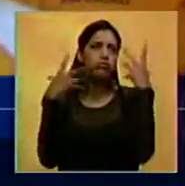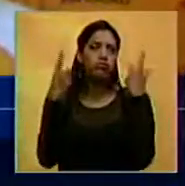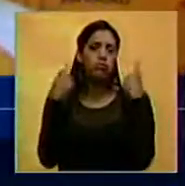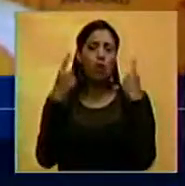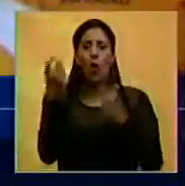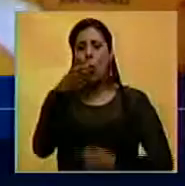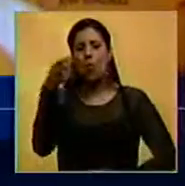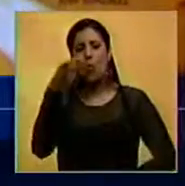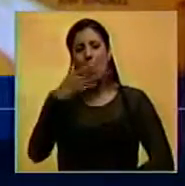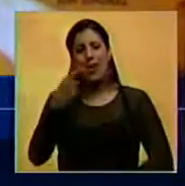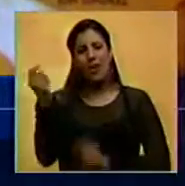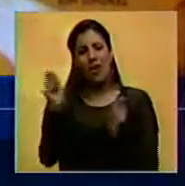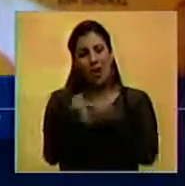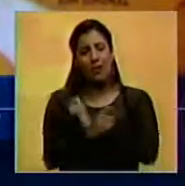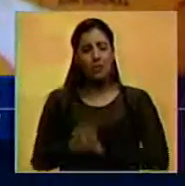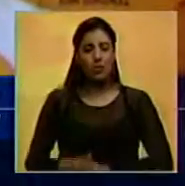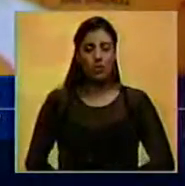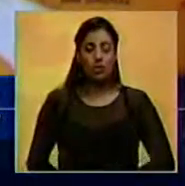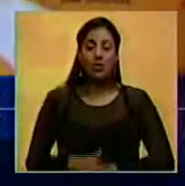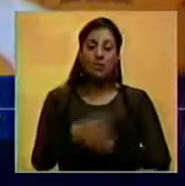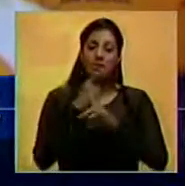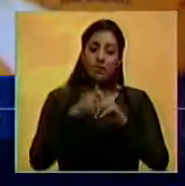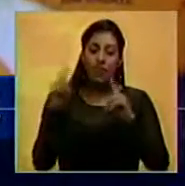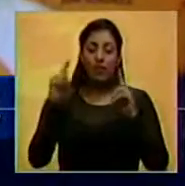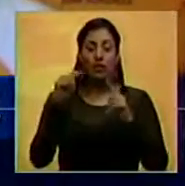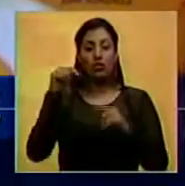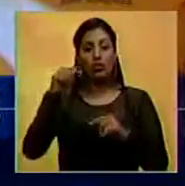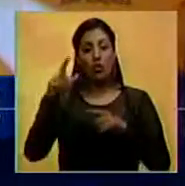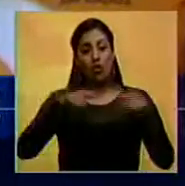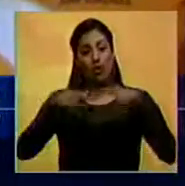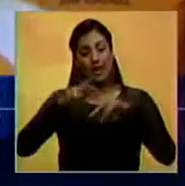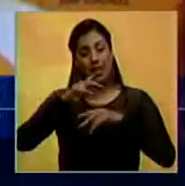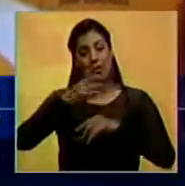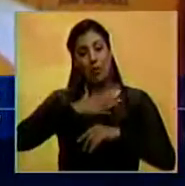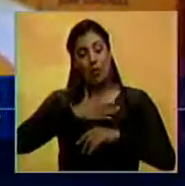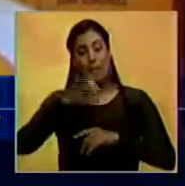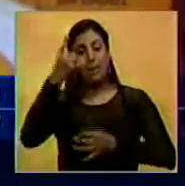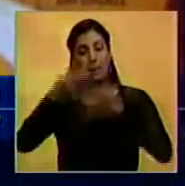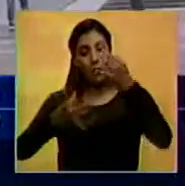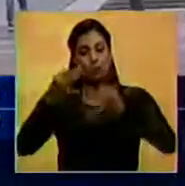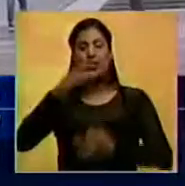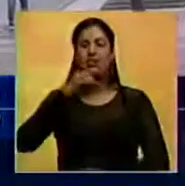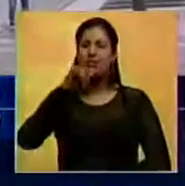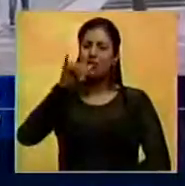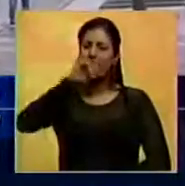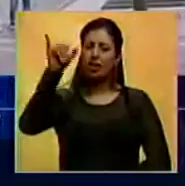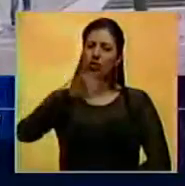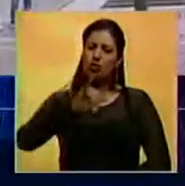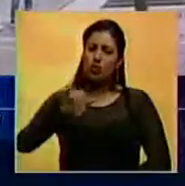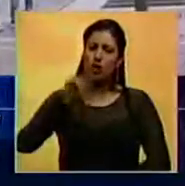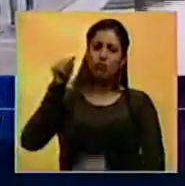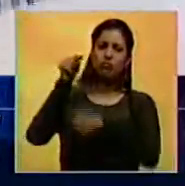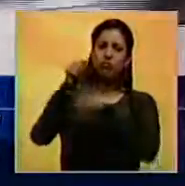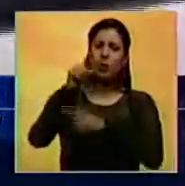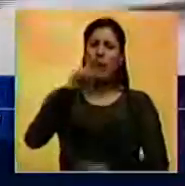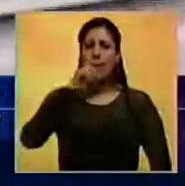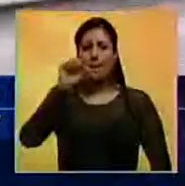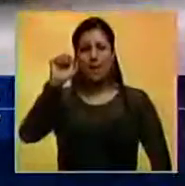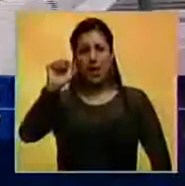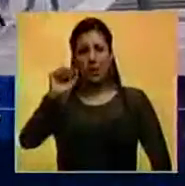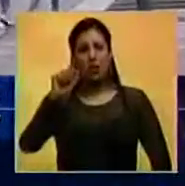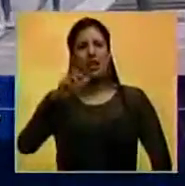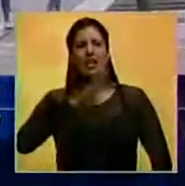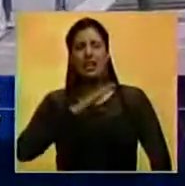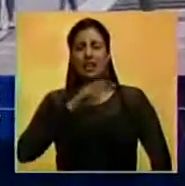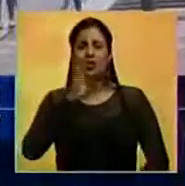buscando un cambio. El también coordinador regional de Primera Justicia en el Zulia lamentó que las recientes medidas dictadas por el gobierno nacional